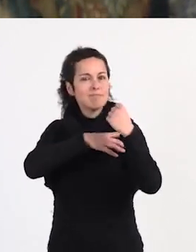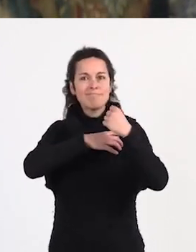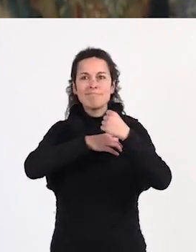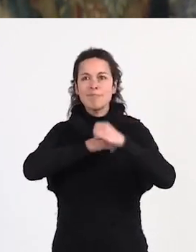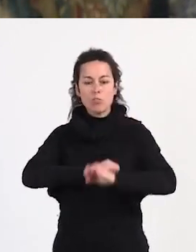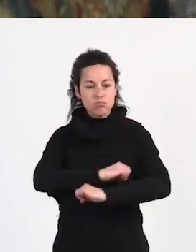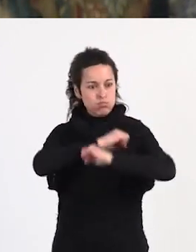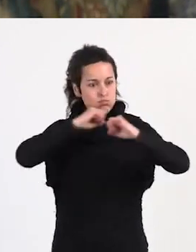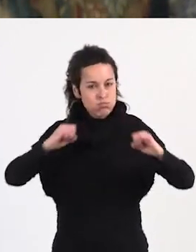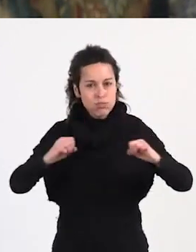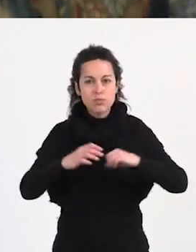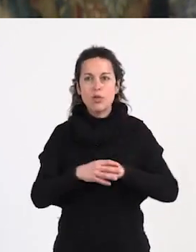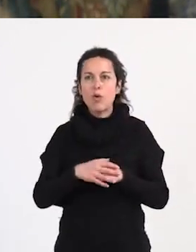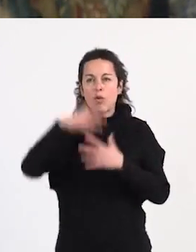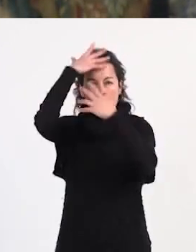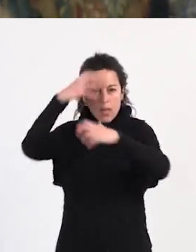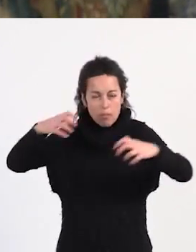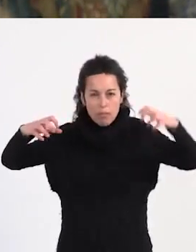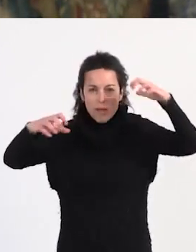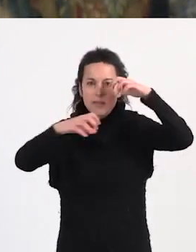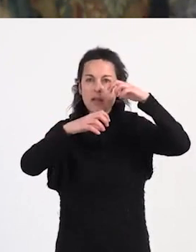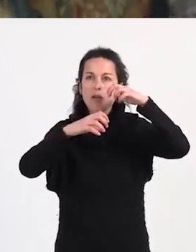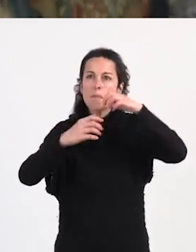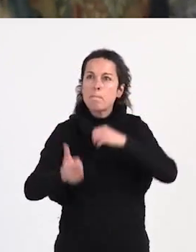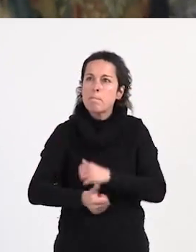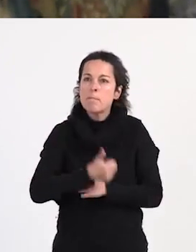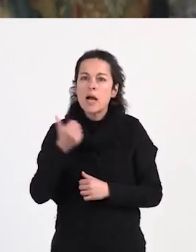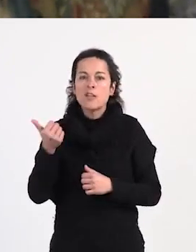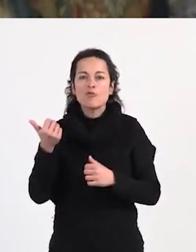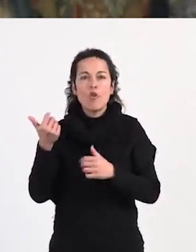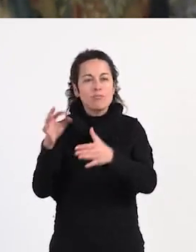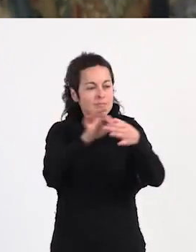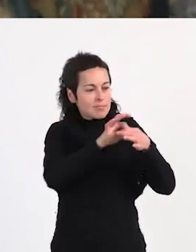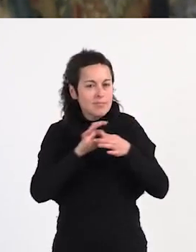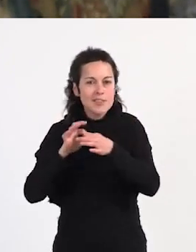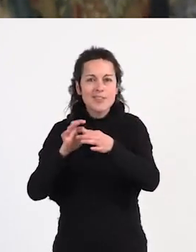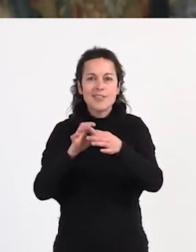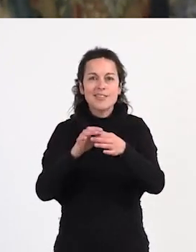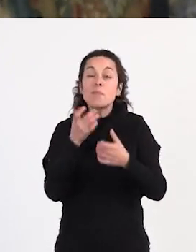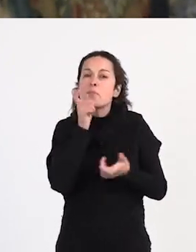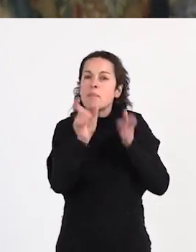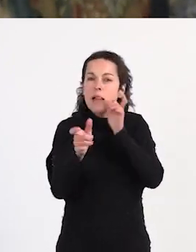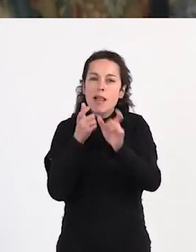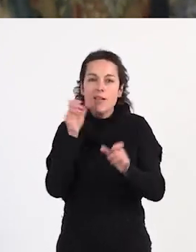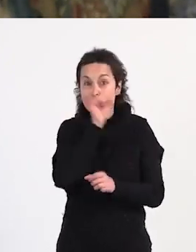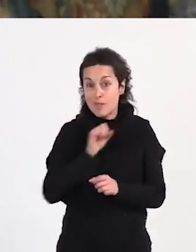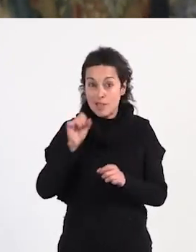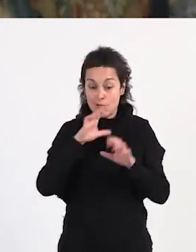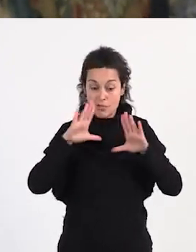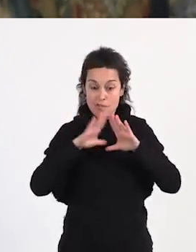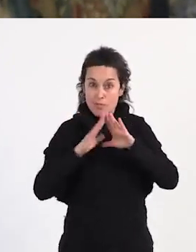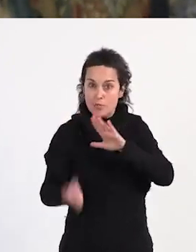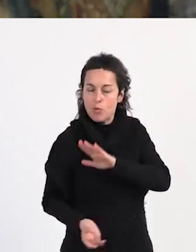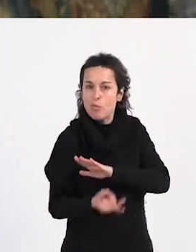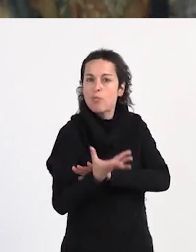empatía, la sororidad, todas estas palabras maravillosas que nacen desde el